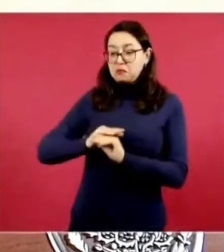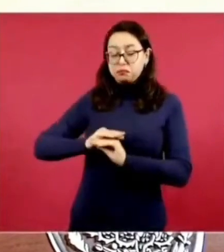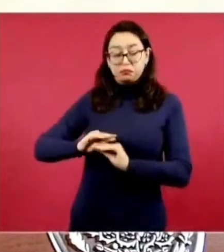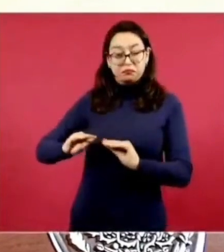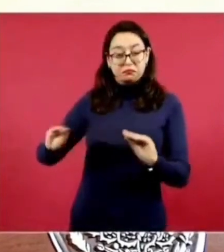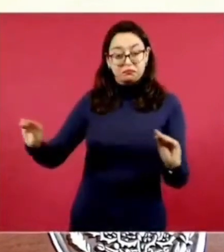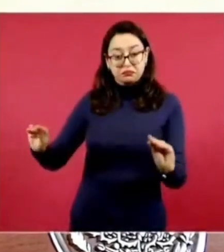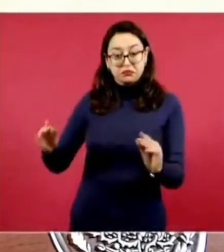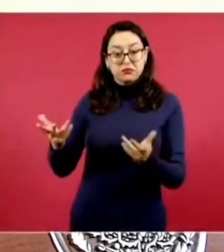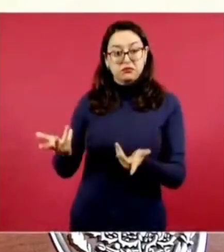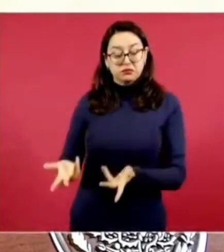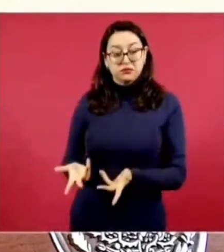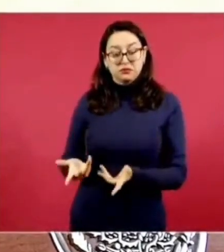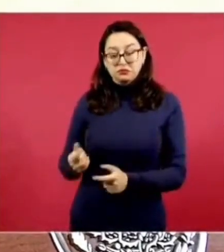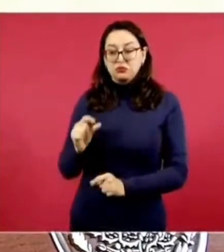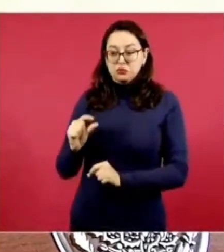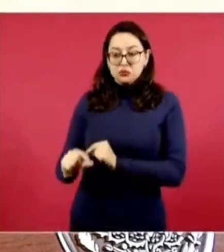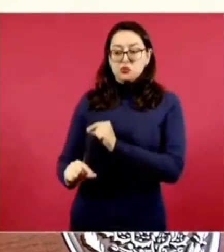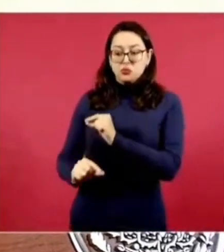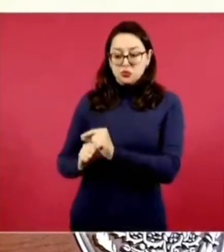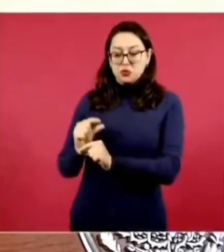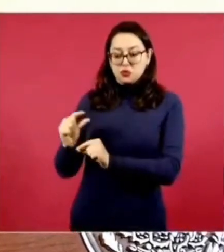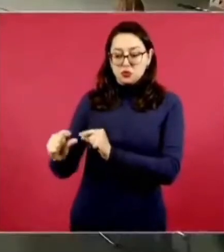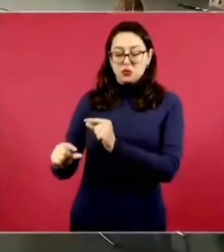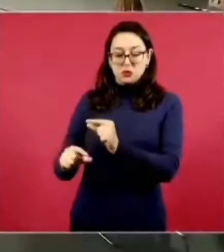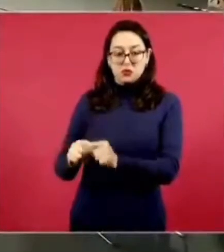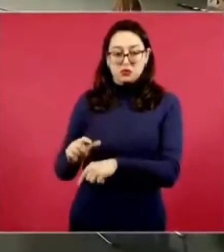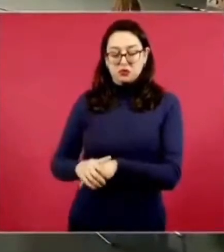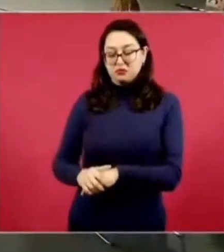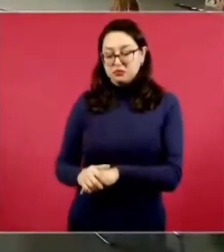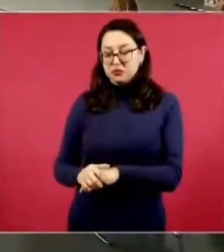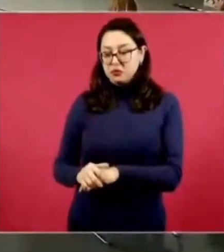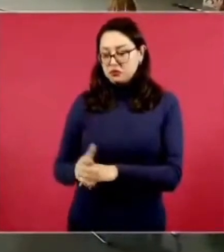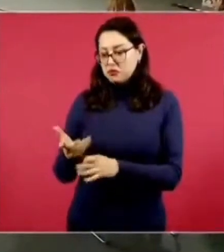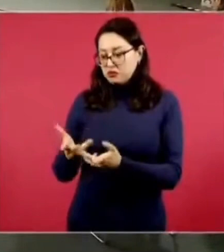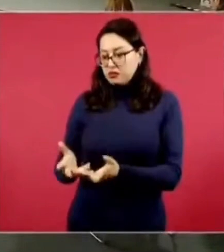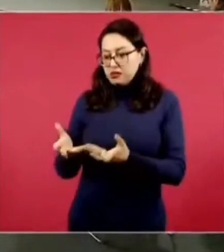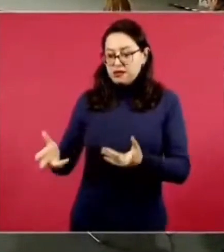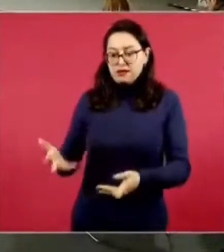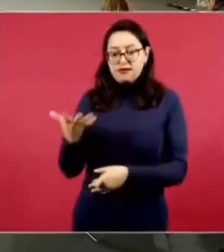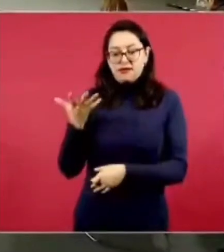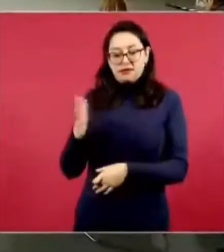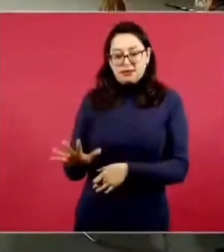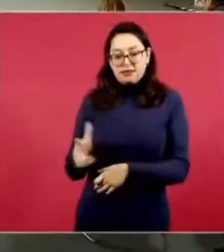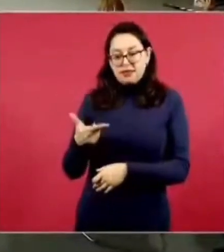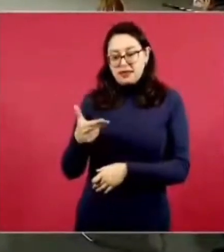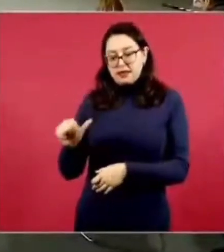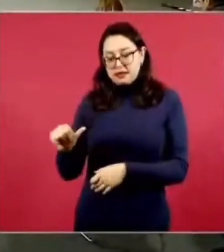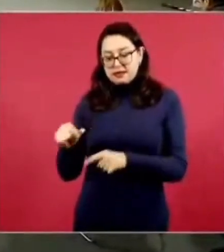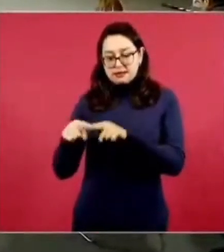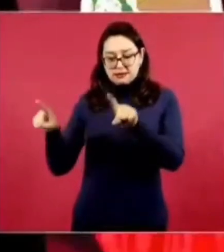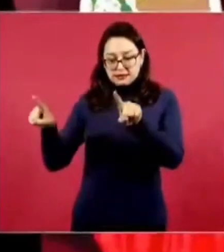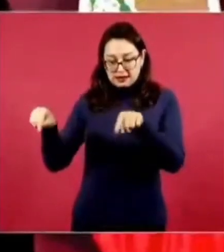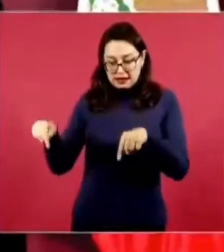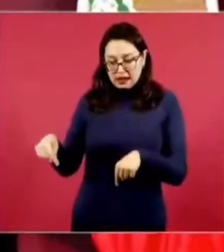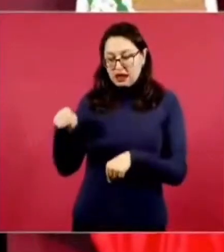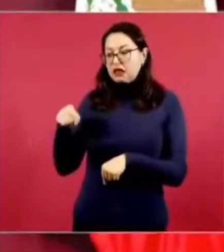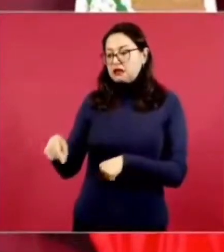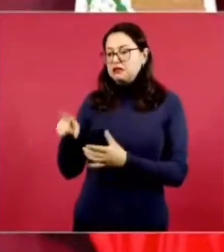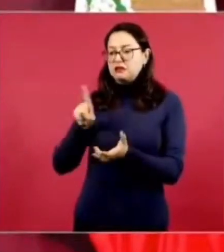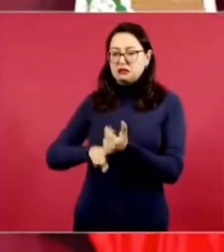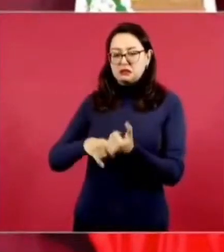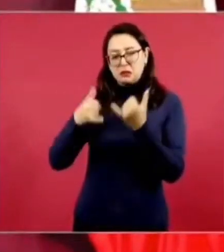poco a poco llegaron a tener como 8 o 10 hectáreas tenía mi padre ahí unas vacas